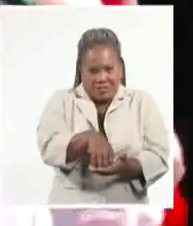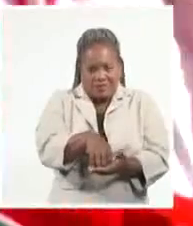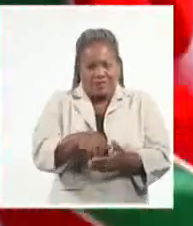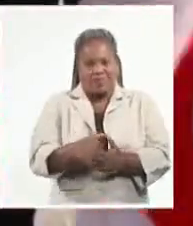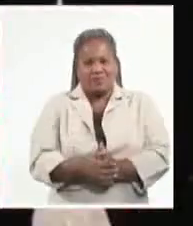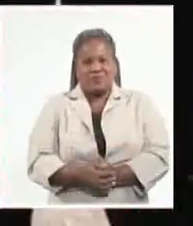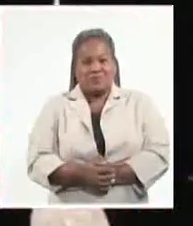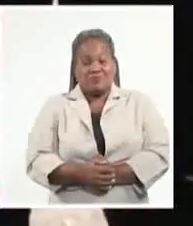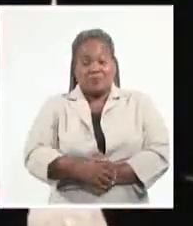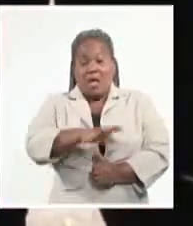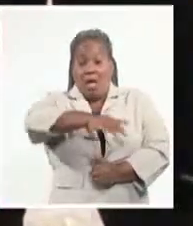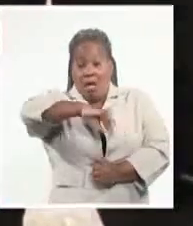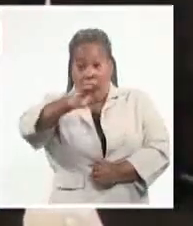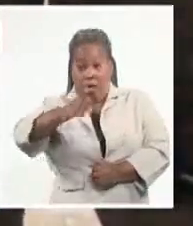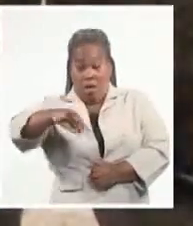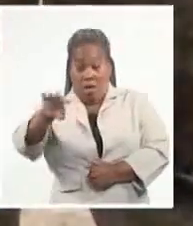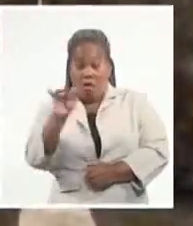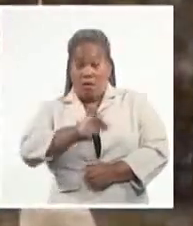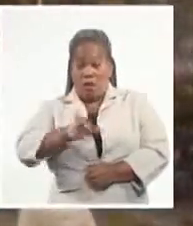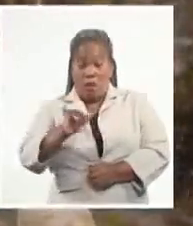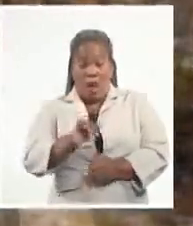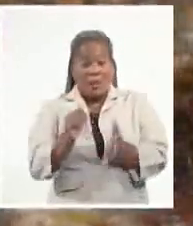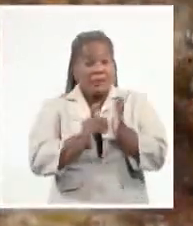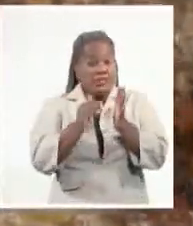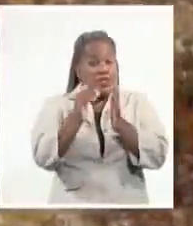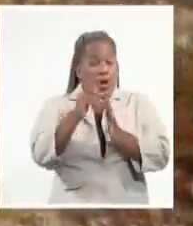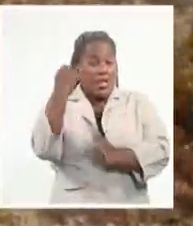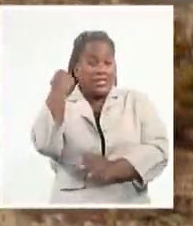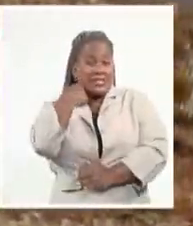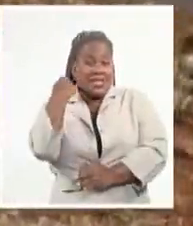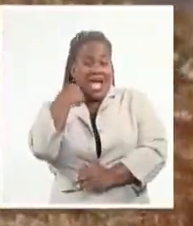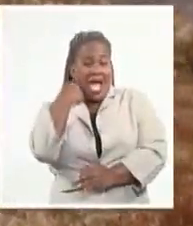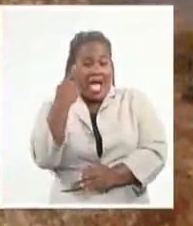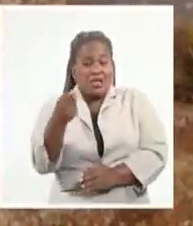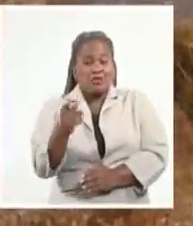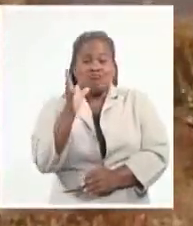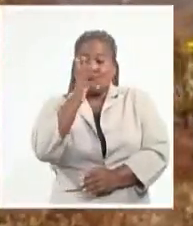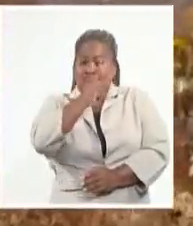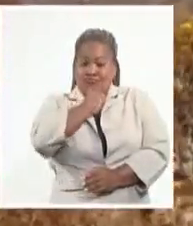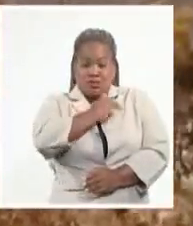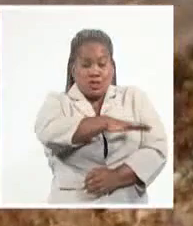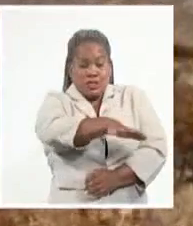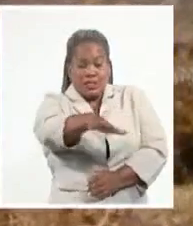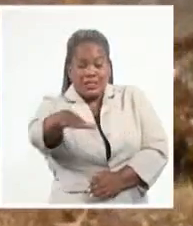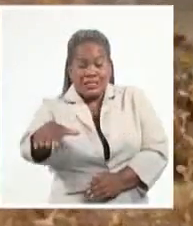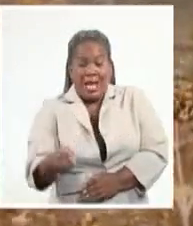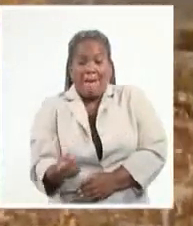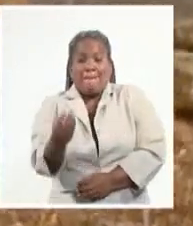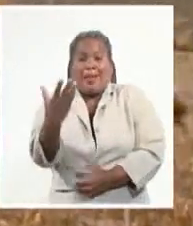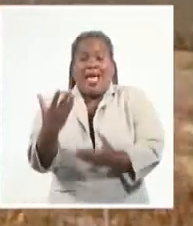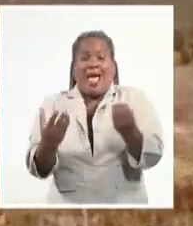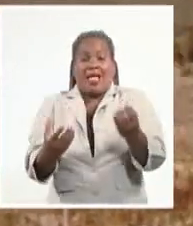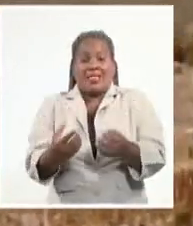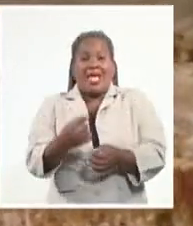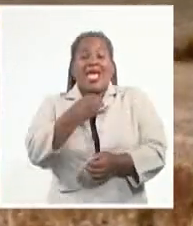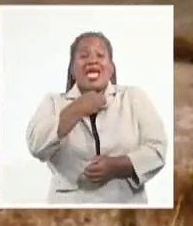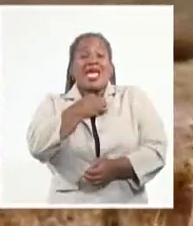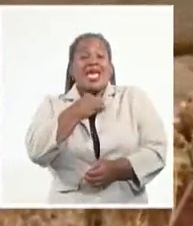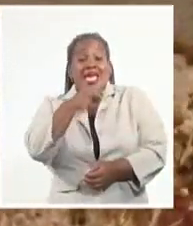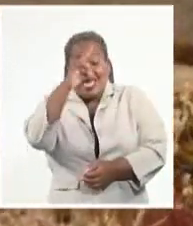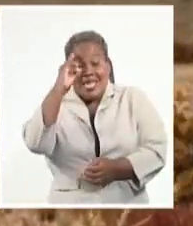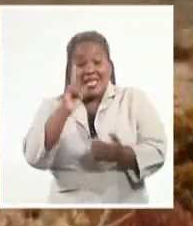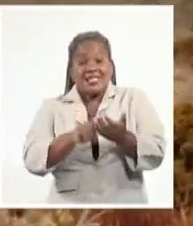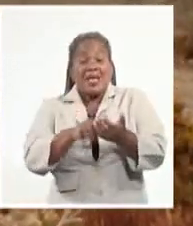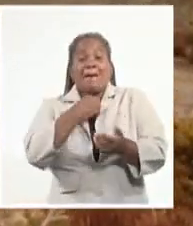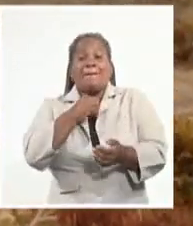Los páramos también acogen hace millones de años una maravilla natural. Es la espeletia conocida